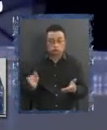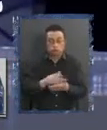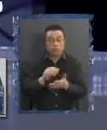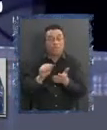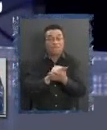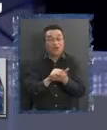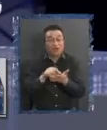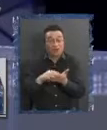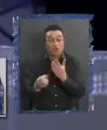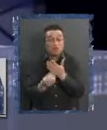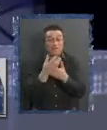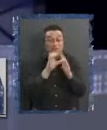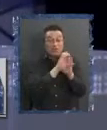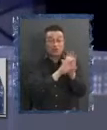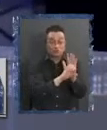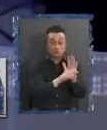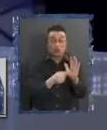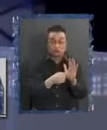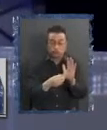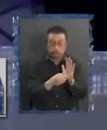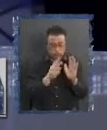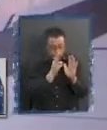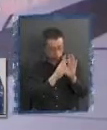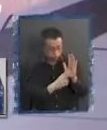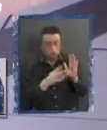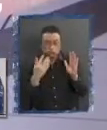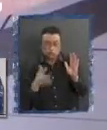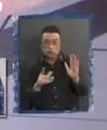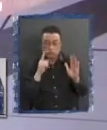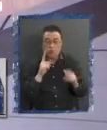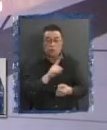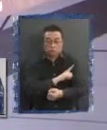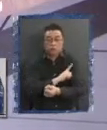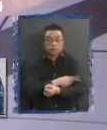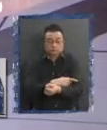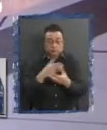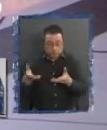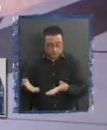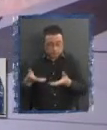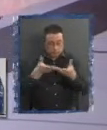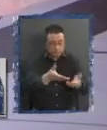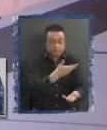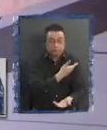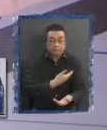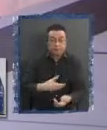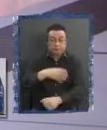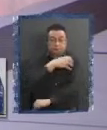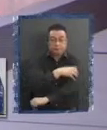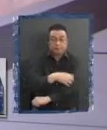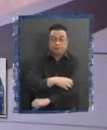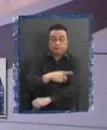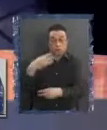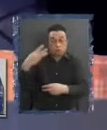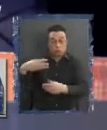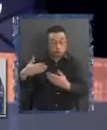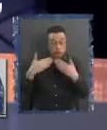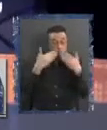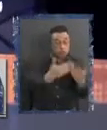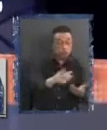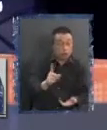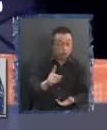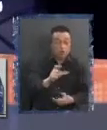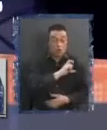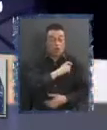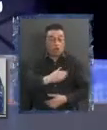de la nueva constitución y lo que establece es que las atribuciones que se le pasan a los gobiernos regionales no vienen de los municipios, vienen del gobierno